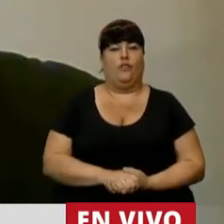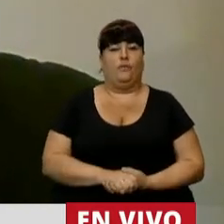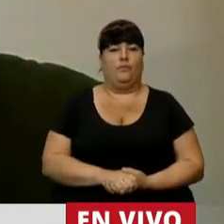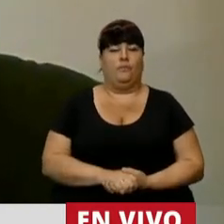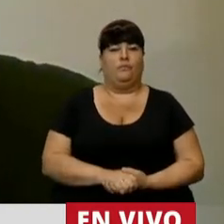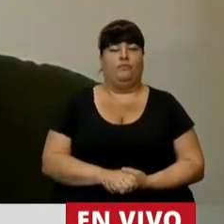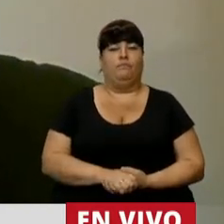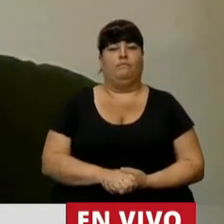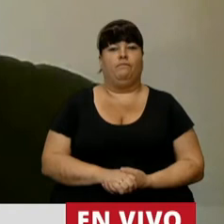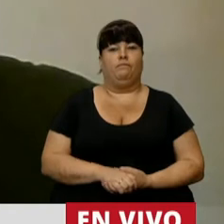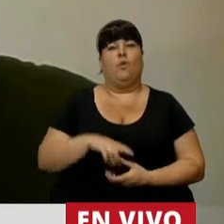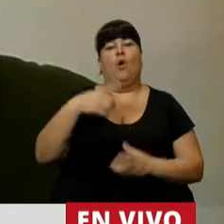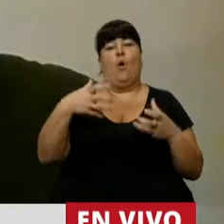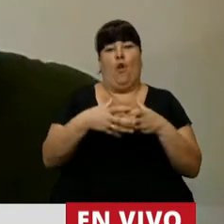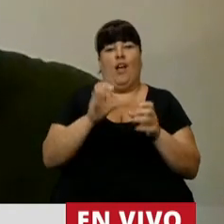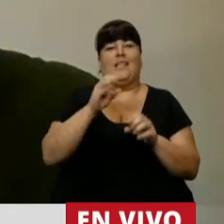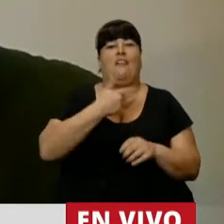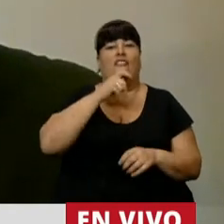lo que es el frente de todos